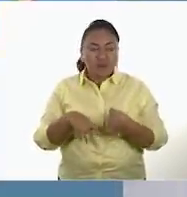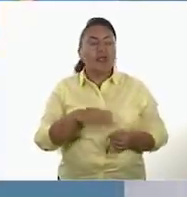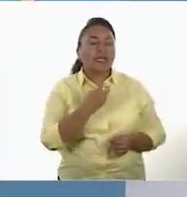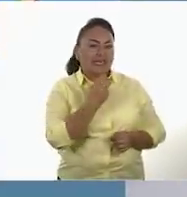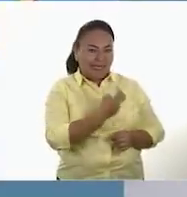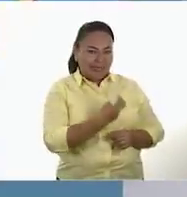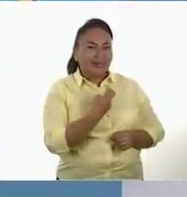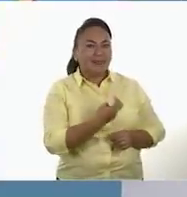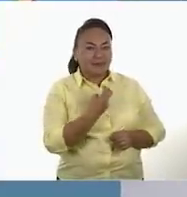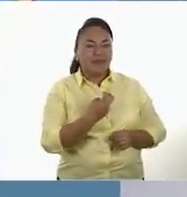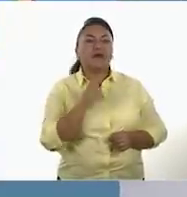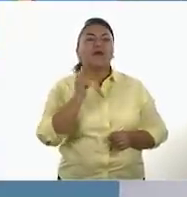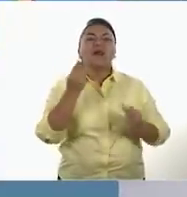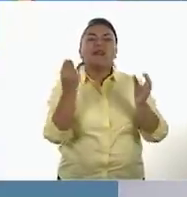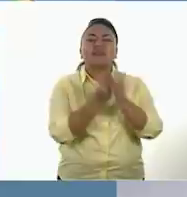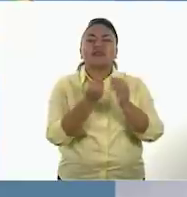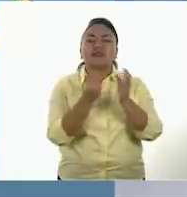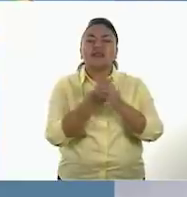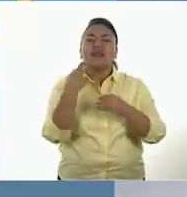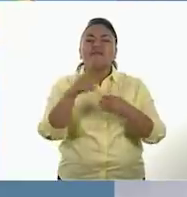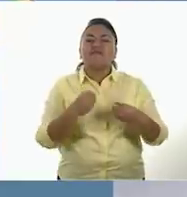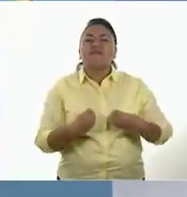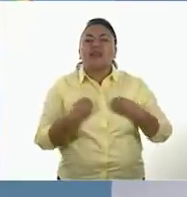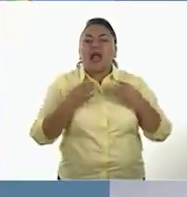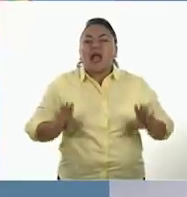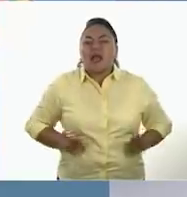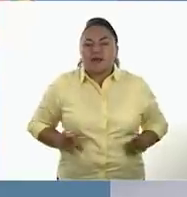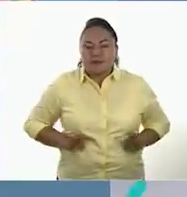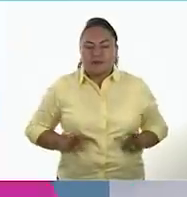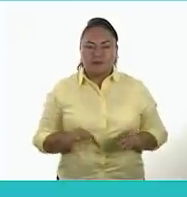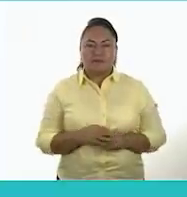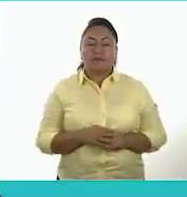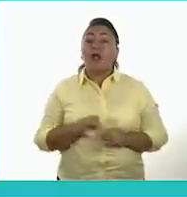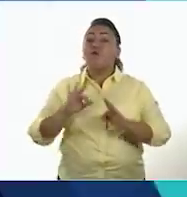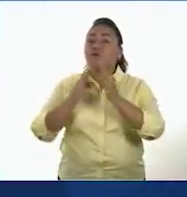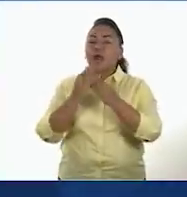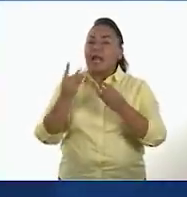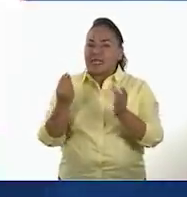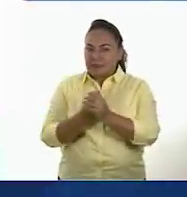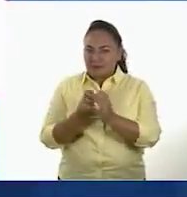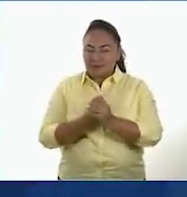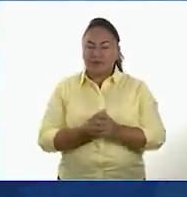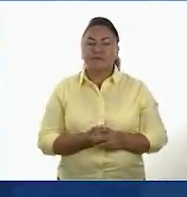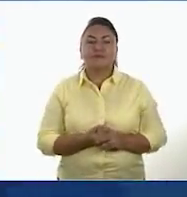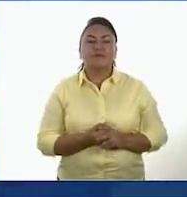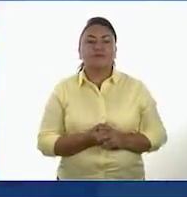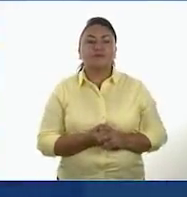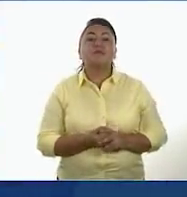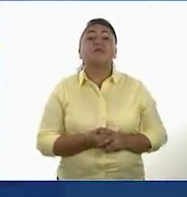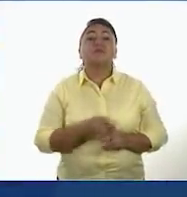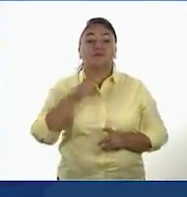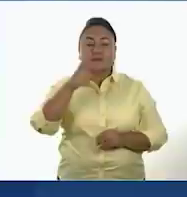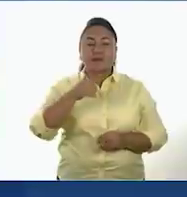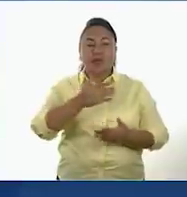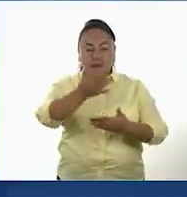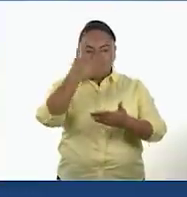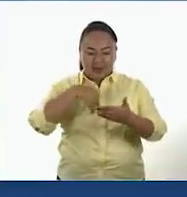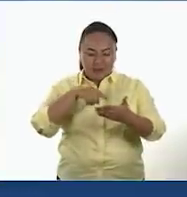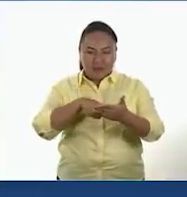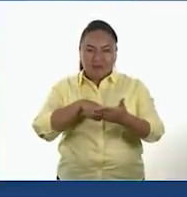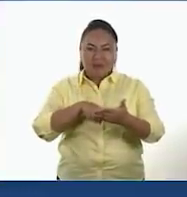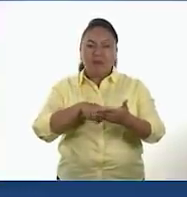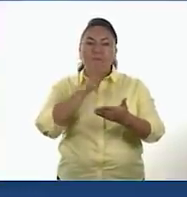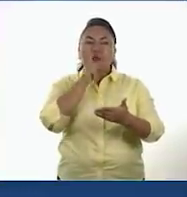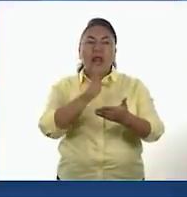Tenemos tipos de vida. Tipos de vida. Tipos de vida. No formas de vida. Tipos de vida. Y entonces, ustedes abajo solamente habían